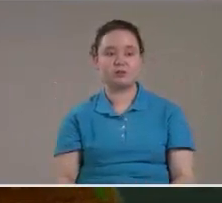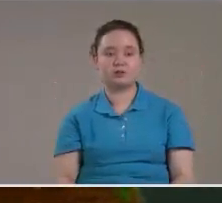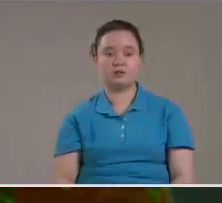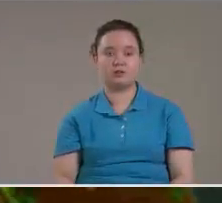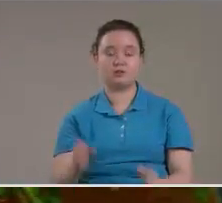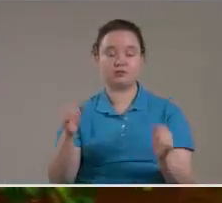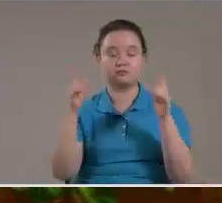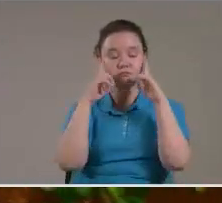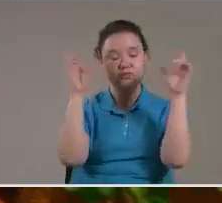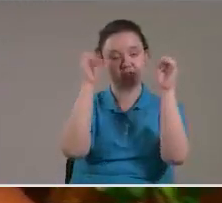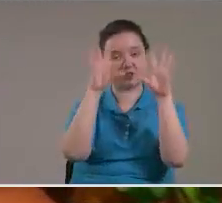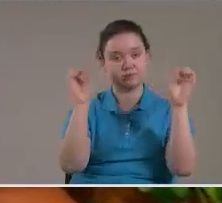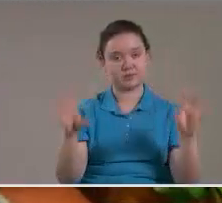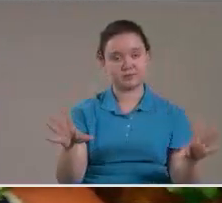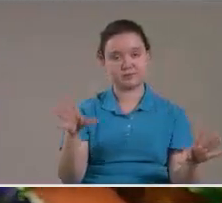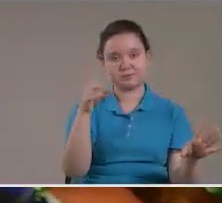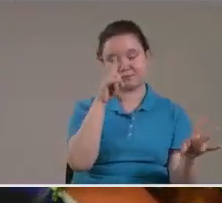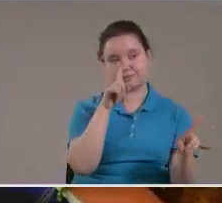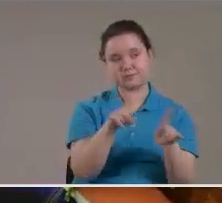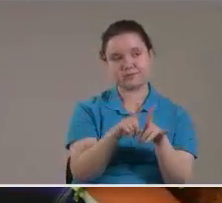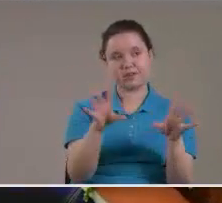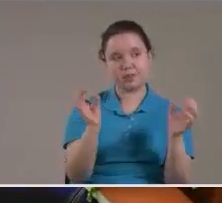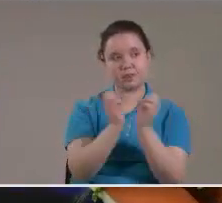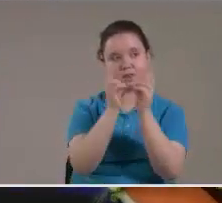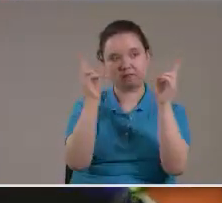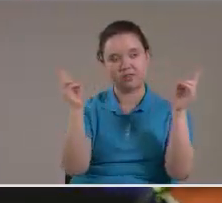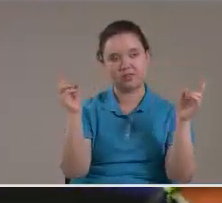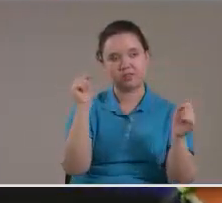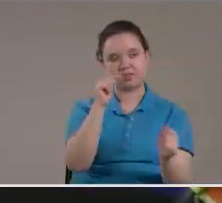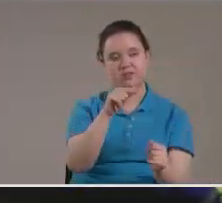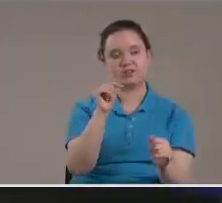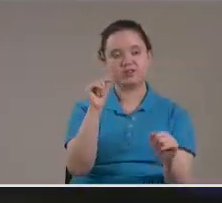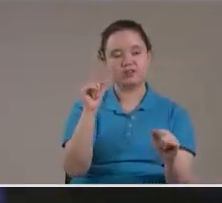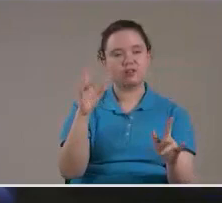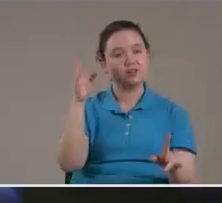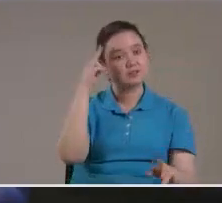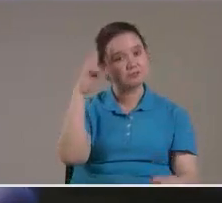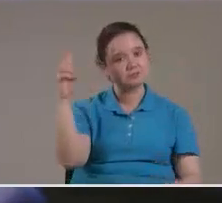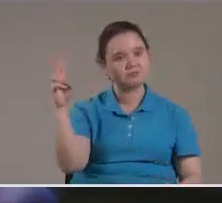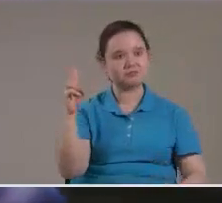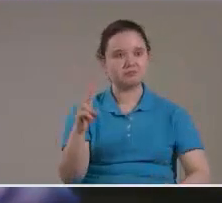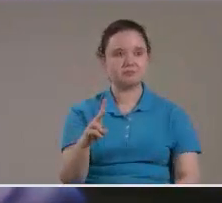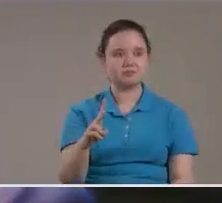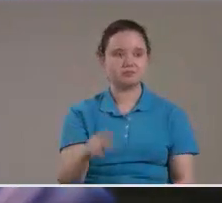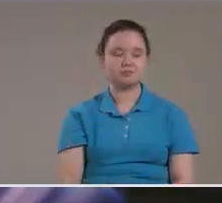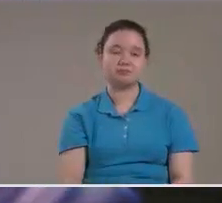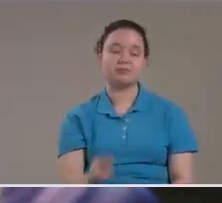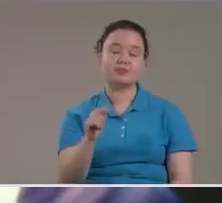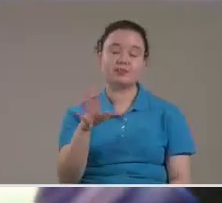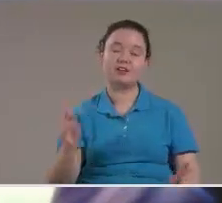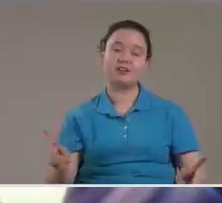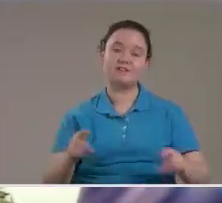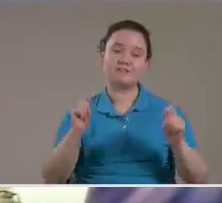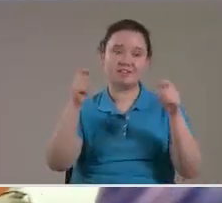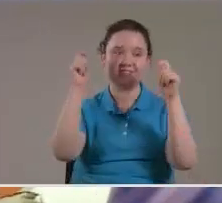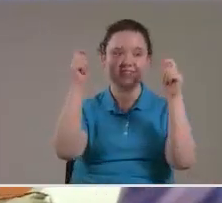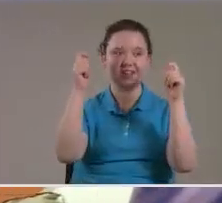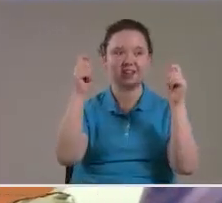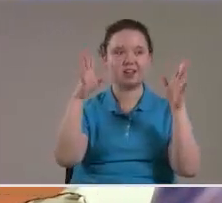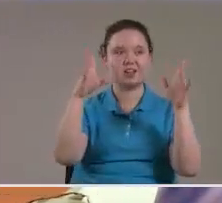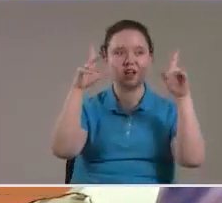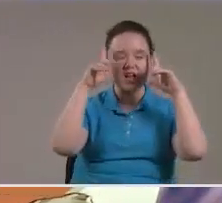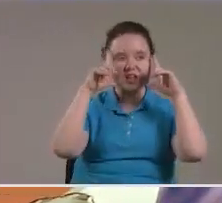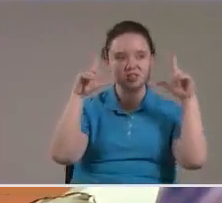Incluso la navidad que fue ellos la que se la inventaron Y la trajeron de la Saturnalia Es la fiesta al sol